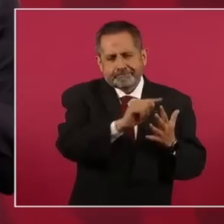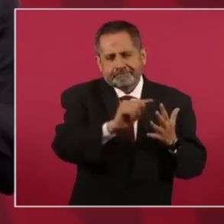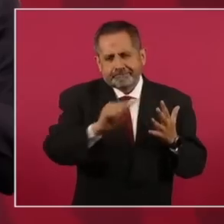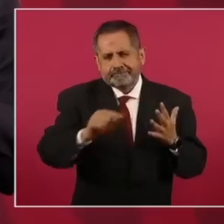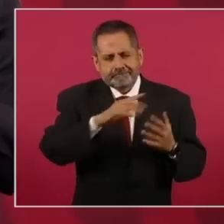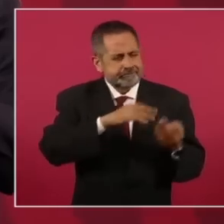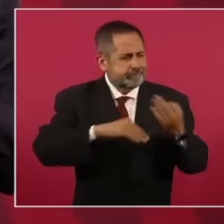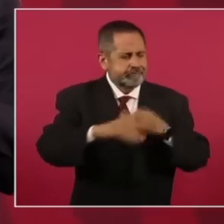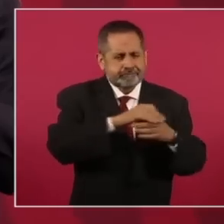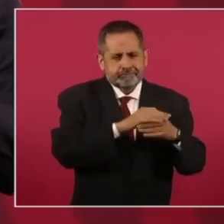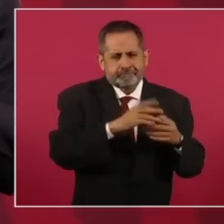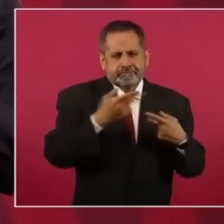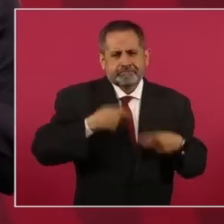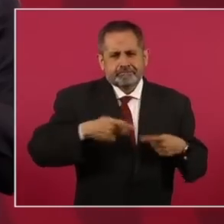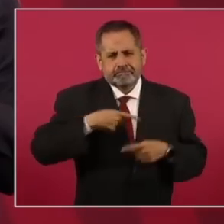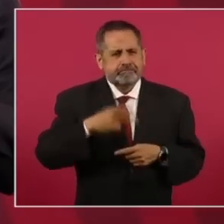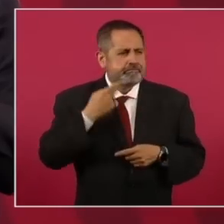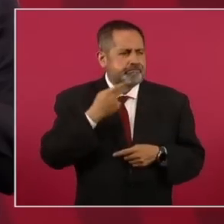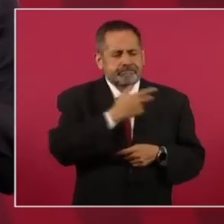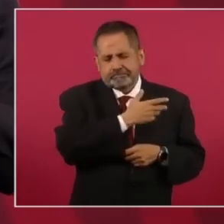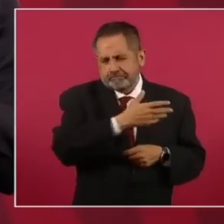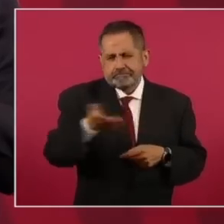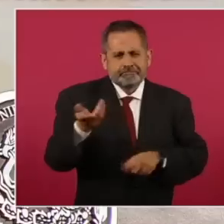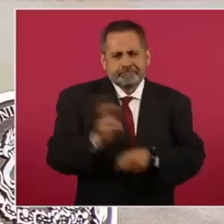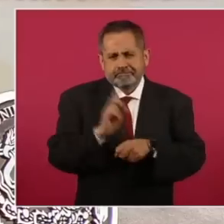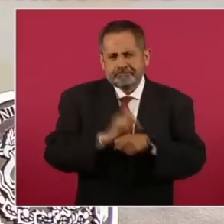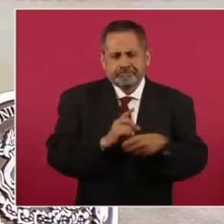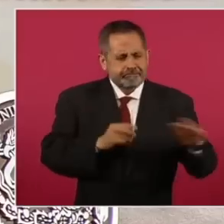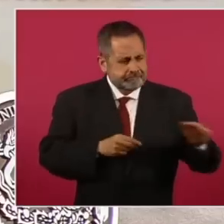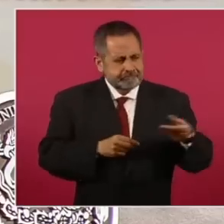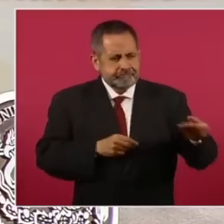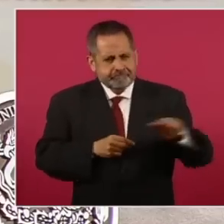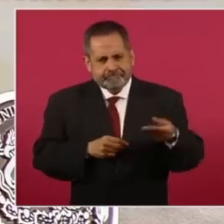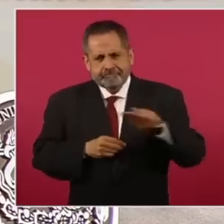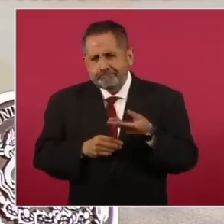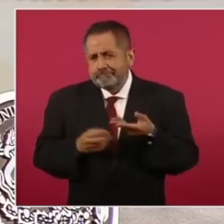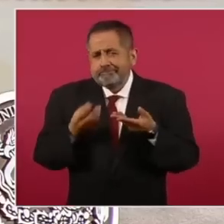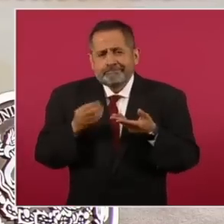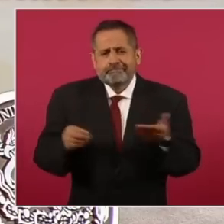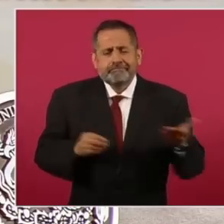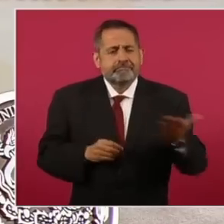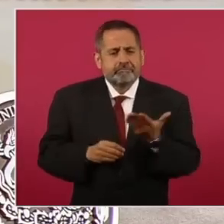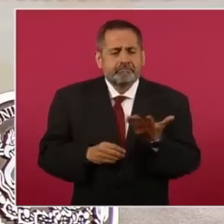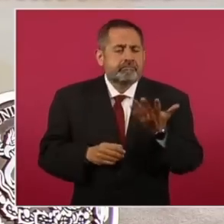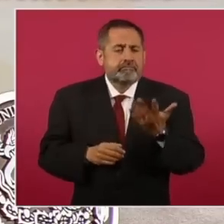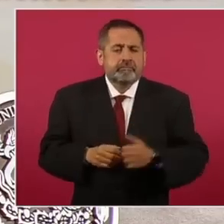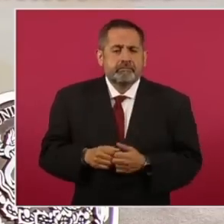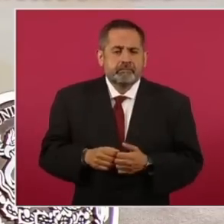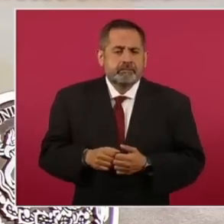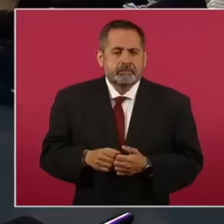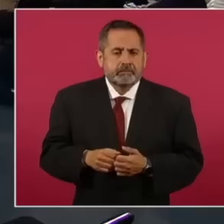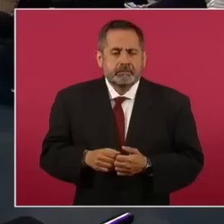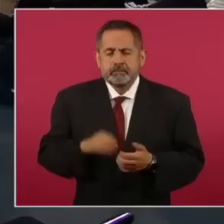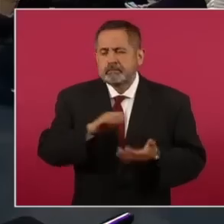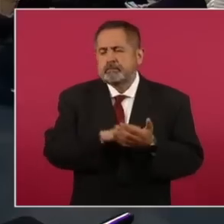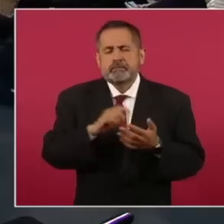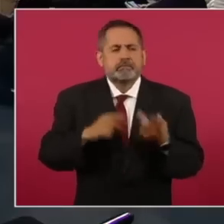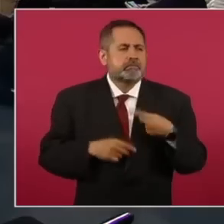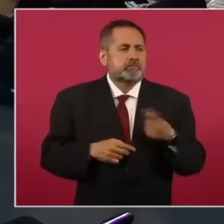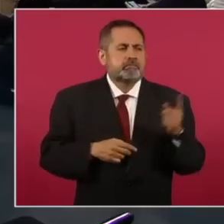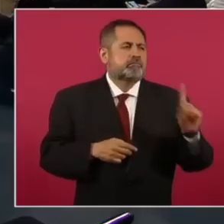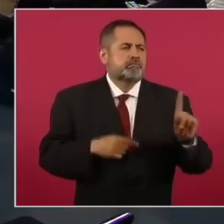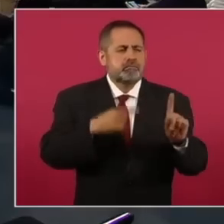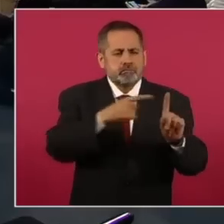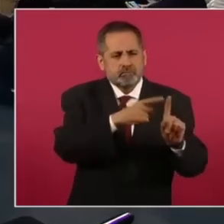expuestas políticamente, todos los días. Es inevitable eso. Simplemente si uno de ellos o